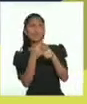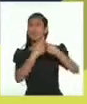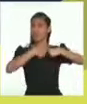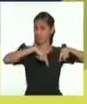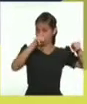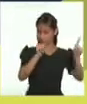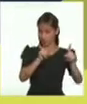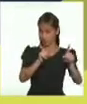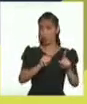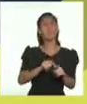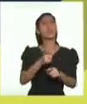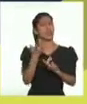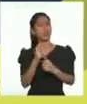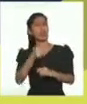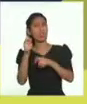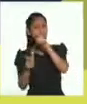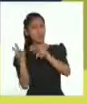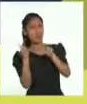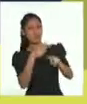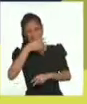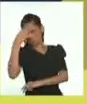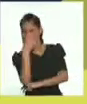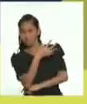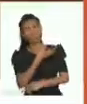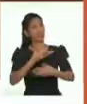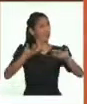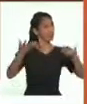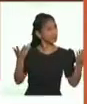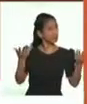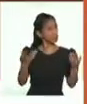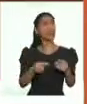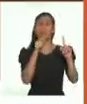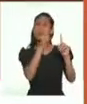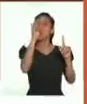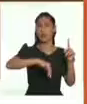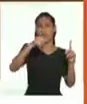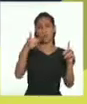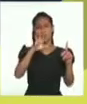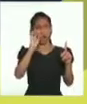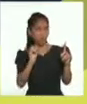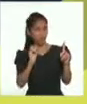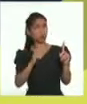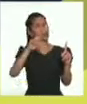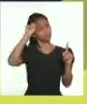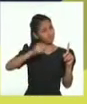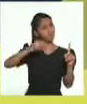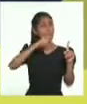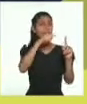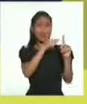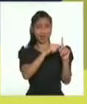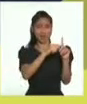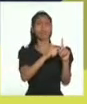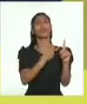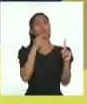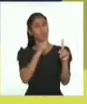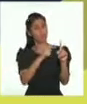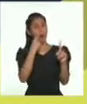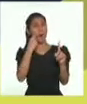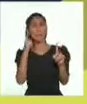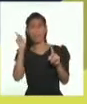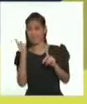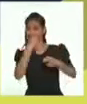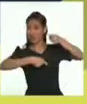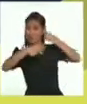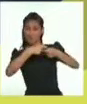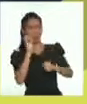Que tiene como resultado el imitar sus derechos o libertades fundamentales. Eso fue lo que le pasó a Mario. Es correcto. A Mario le dieron un trato